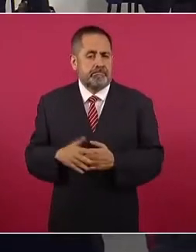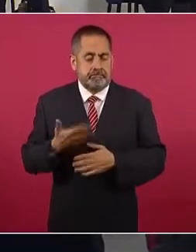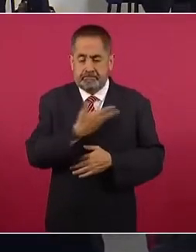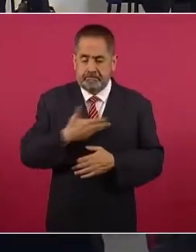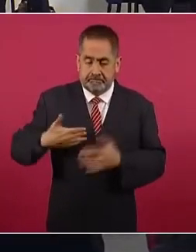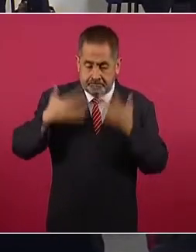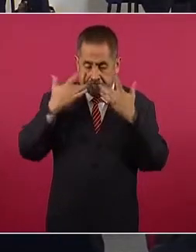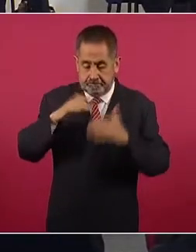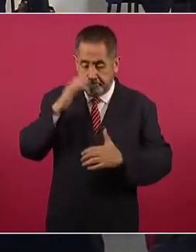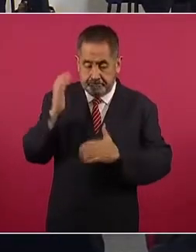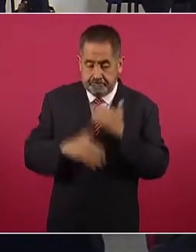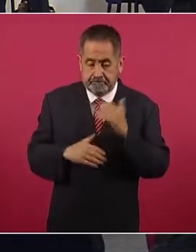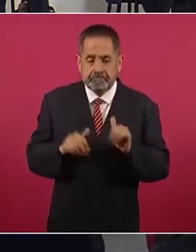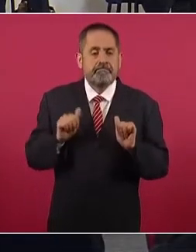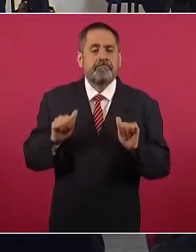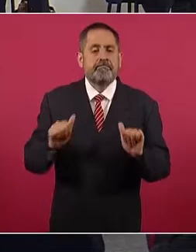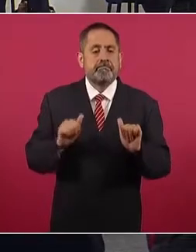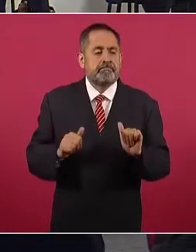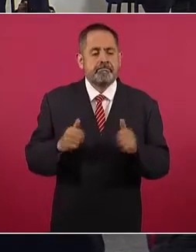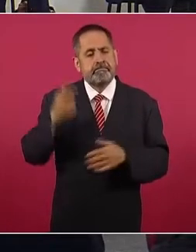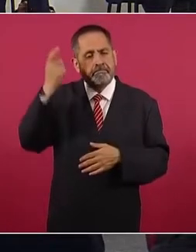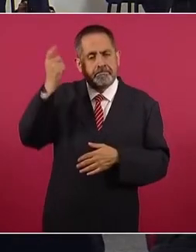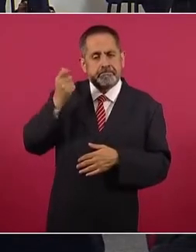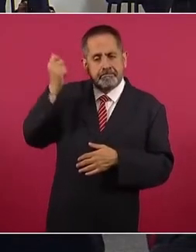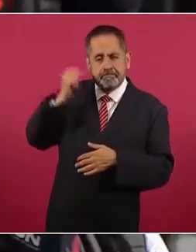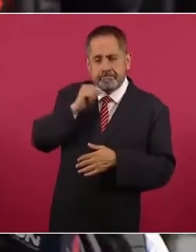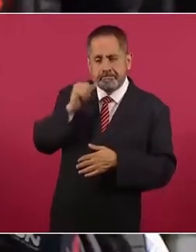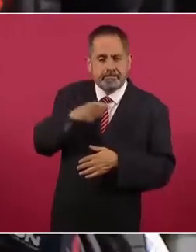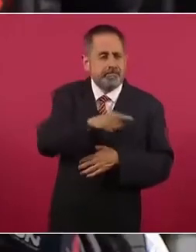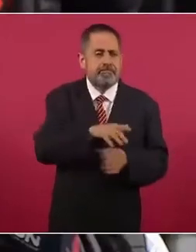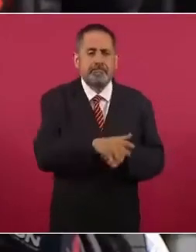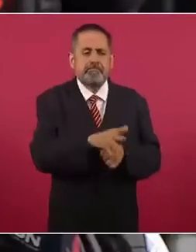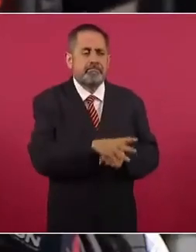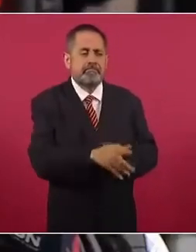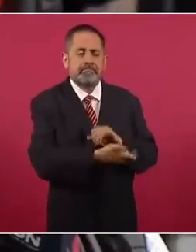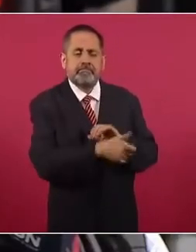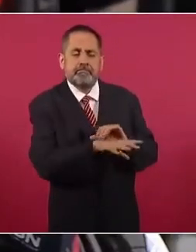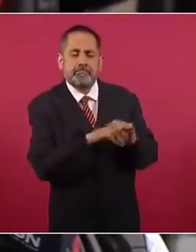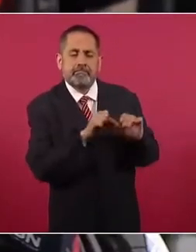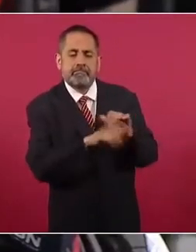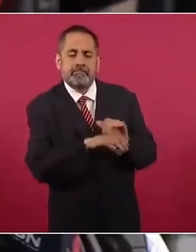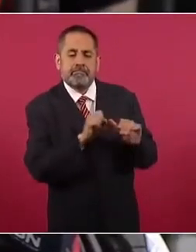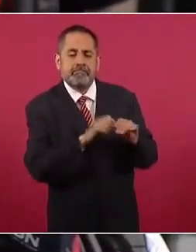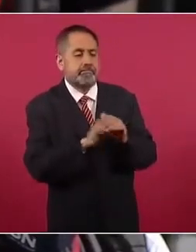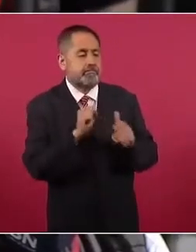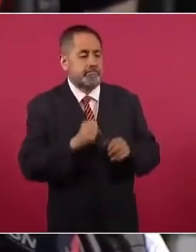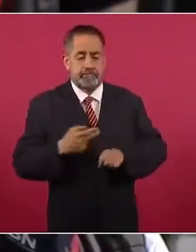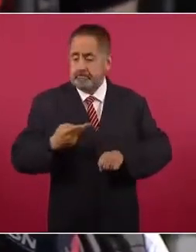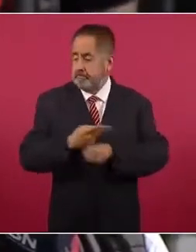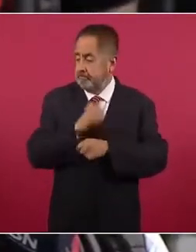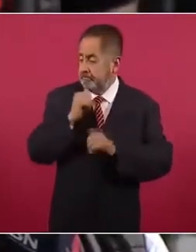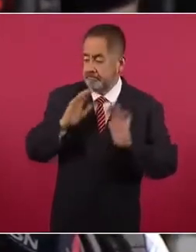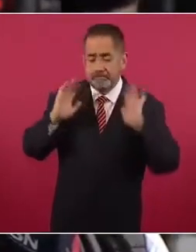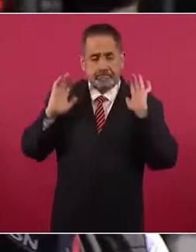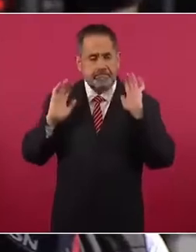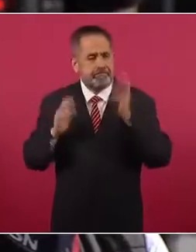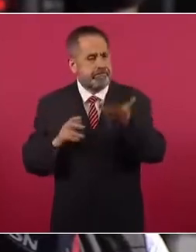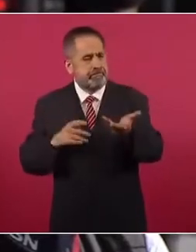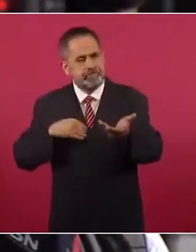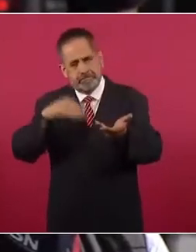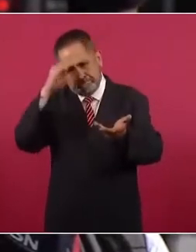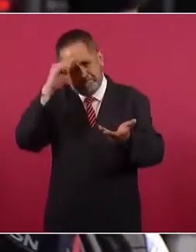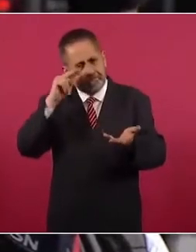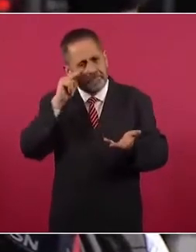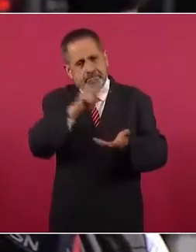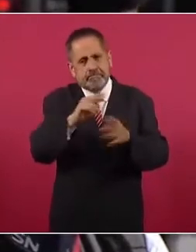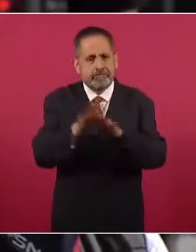Si bien no tienen una pensión que se les fue quitada, sí tienen esta manera de haber salido sin ningún problema. ¿Usted cómo observa